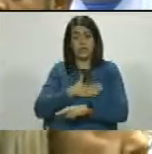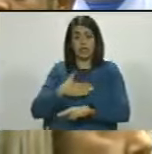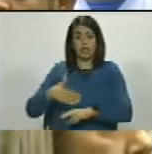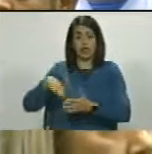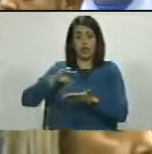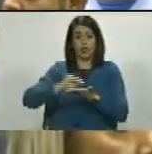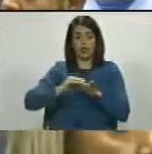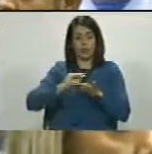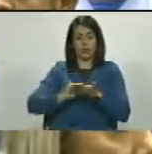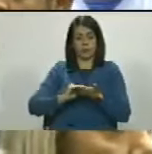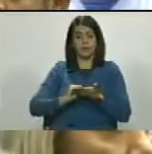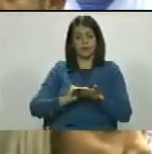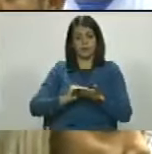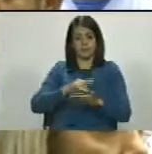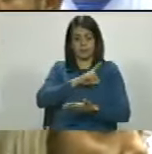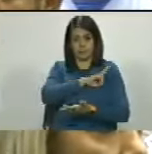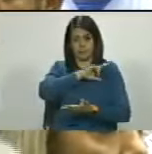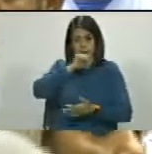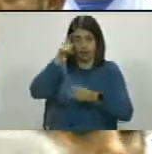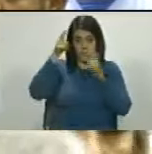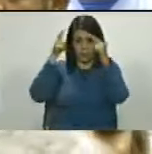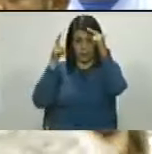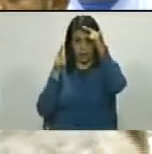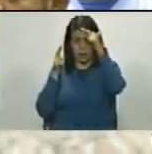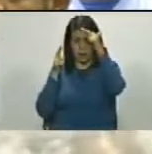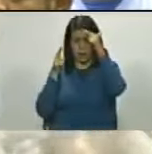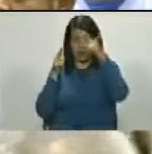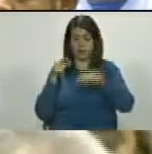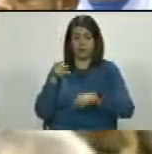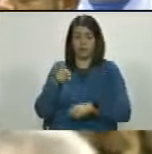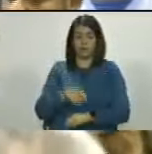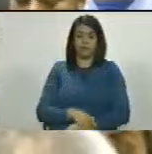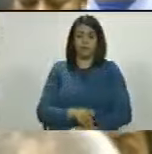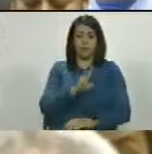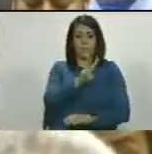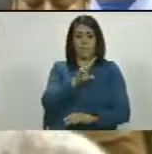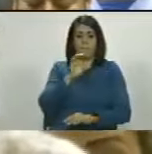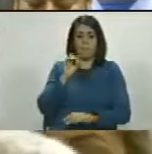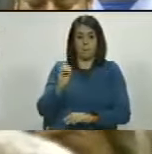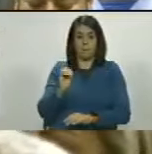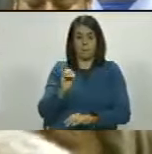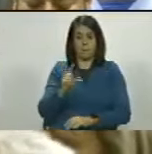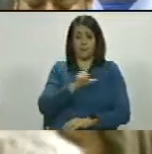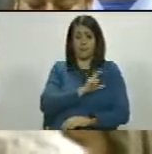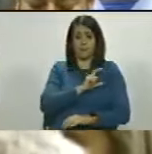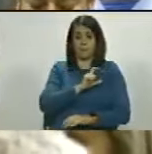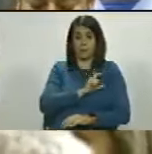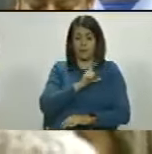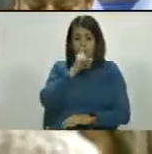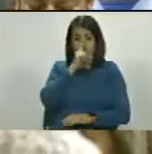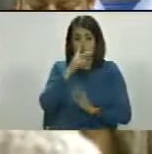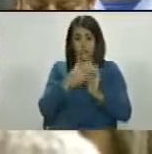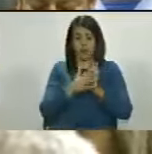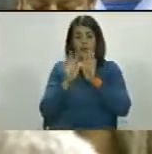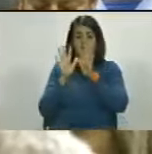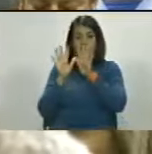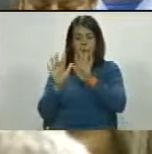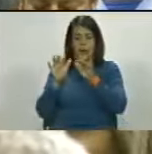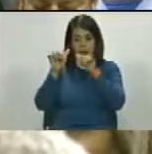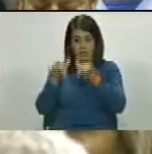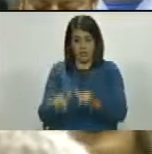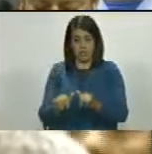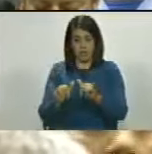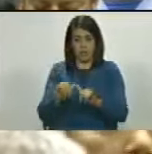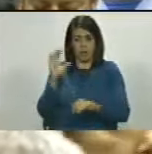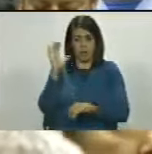recordar a nuestro comandante Hugo Chávez aquel 20 de enero del año 2010, acá mismo